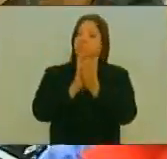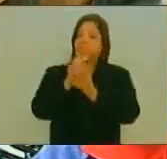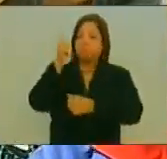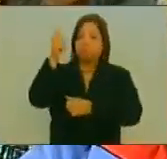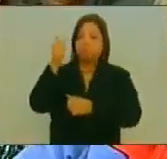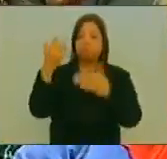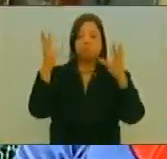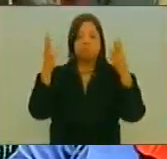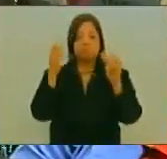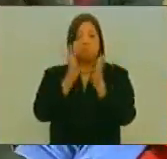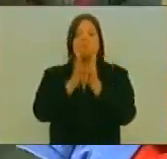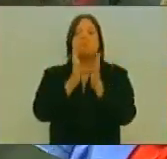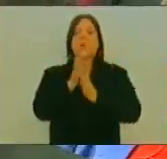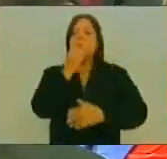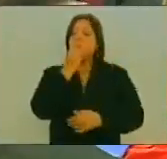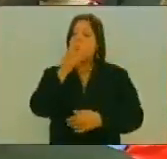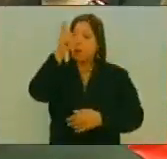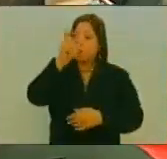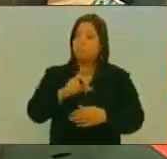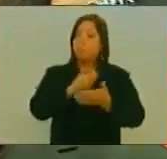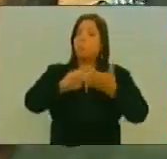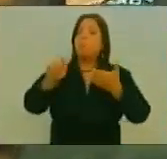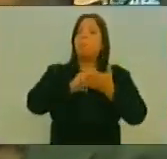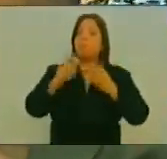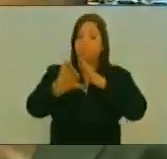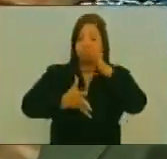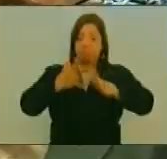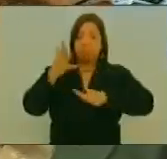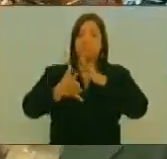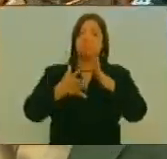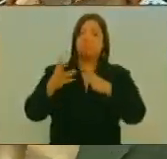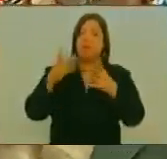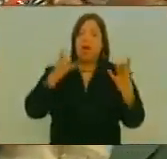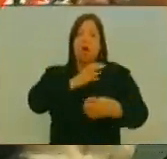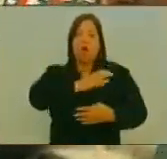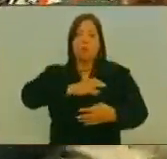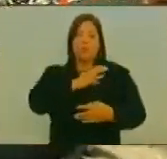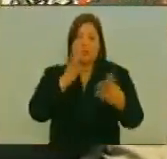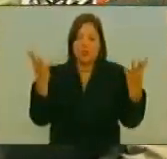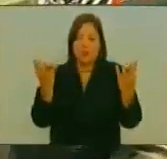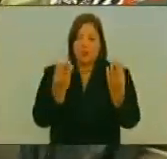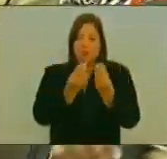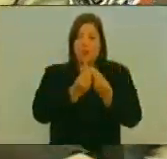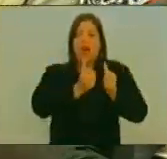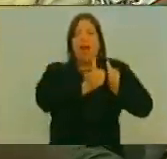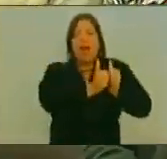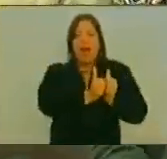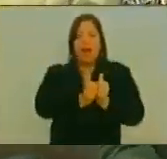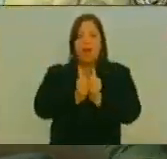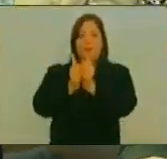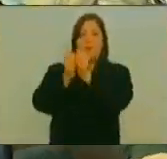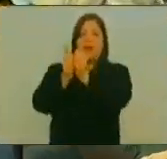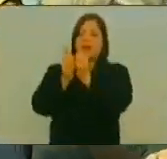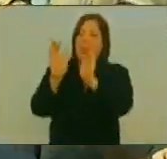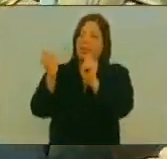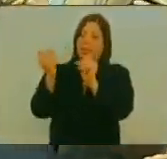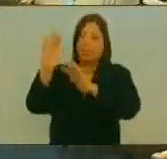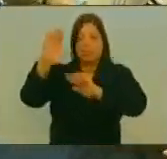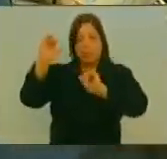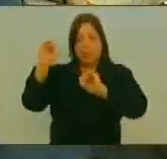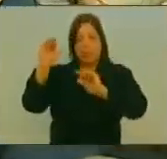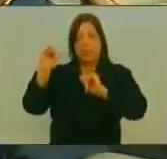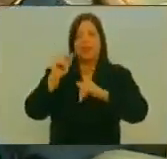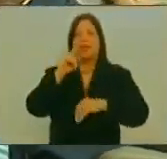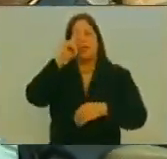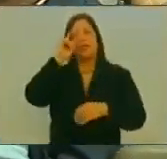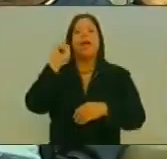Fiscal General De la República Instando A la Comisión Previamente Designada Para acompañar Al ciudadano Doctor